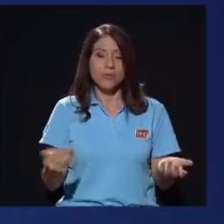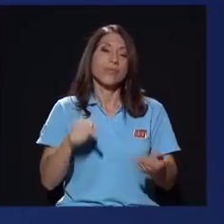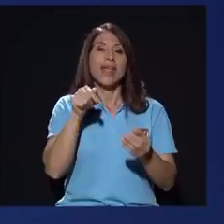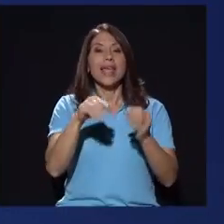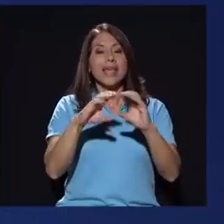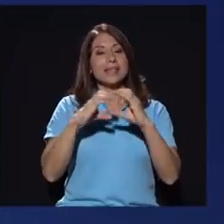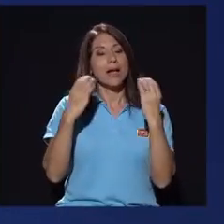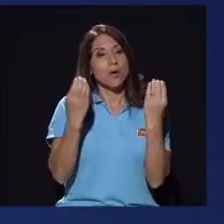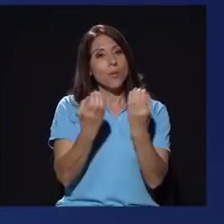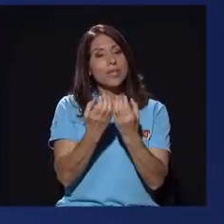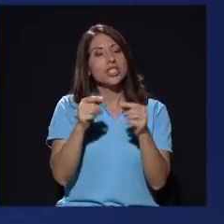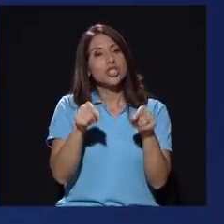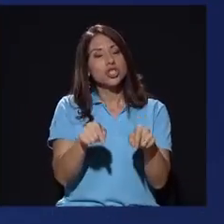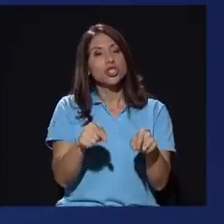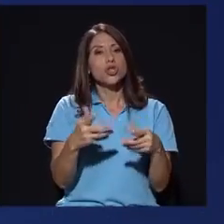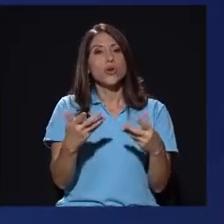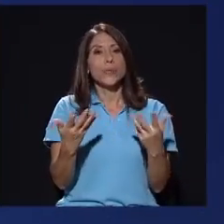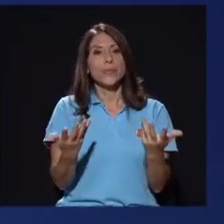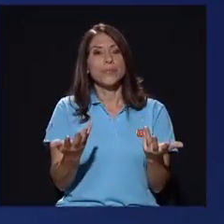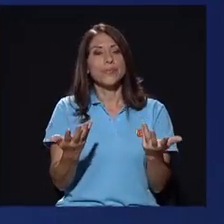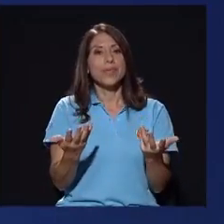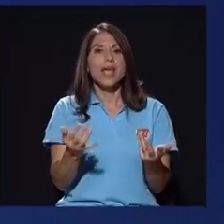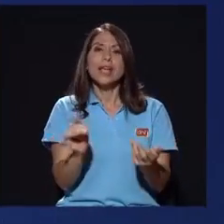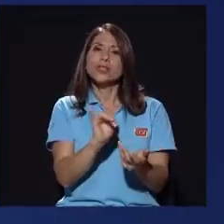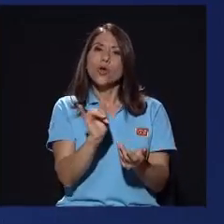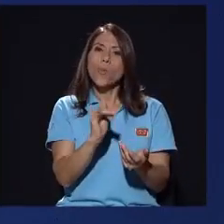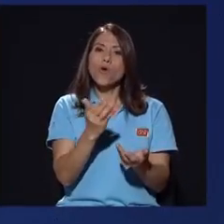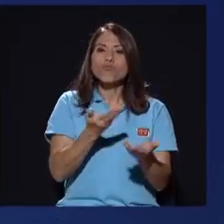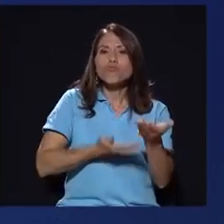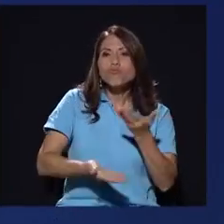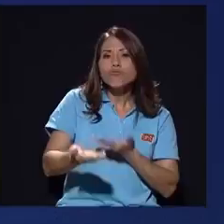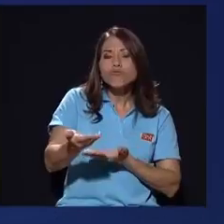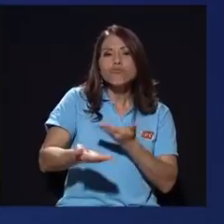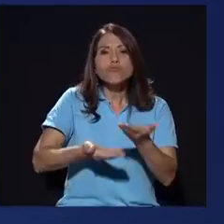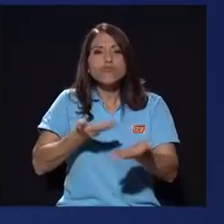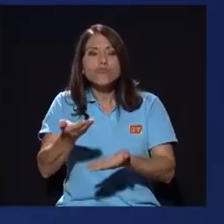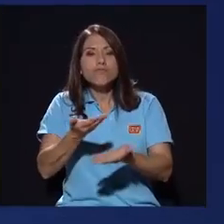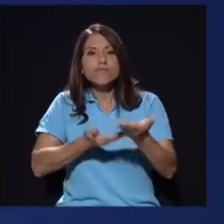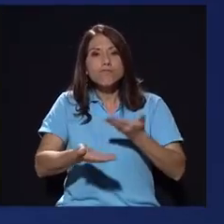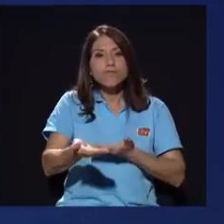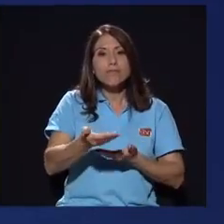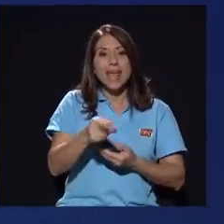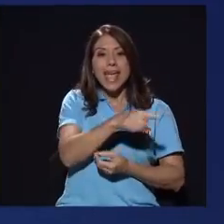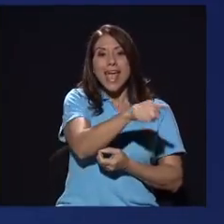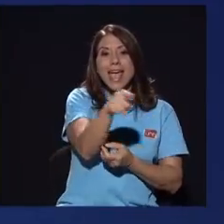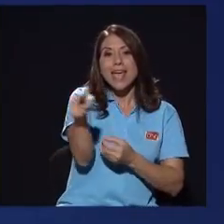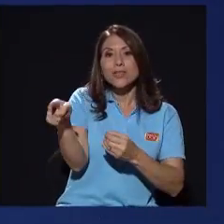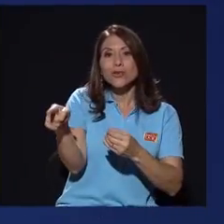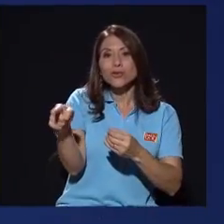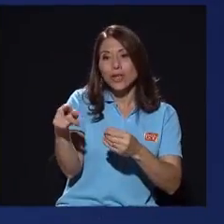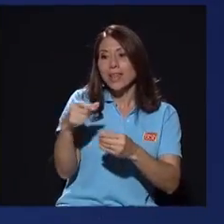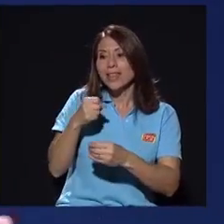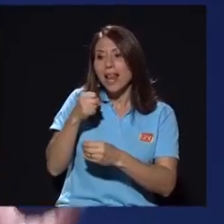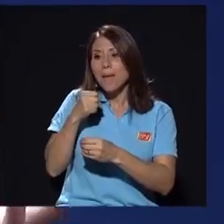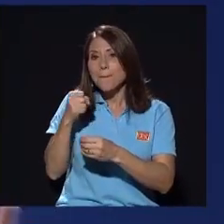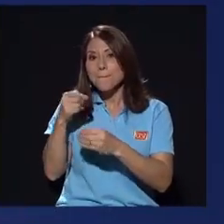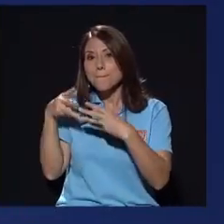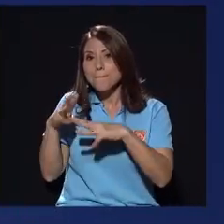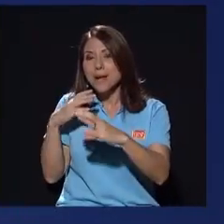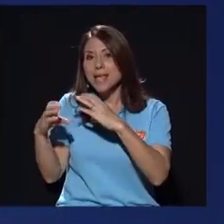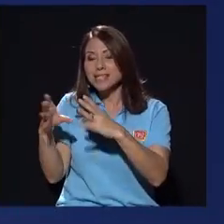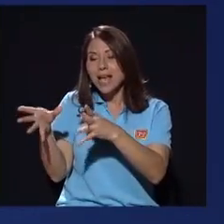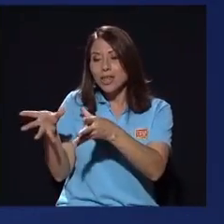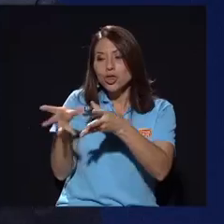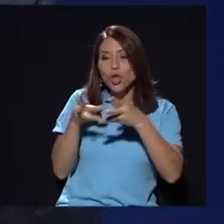en esta comisión ha sido, me parece, como un retroalimentarse. O sea, ellos tomaron información de la prensa y nosotros efectivamente ante